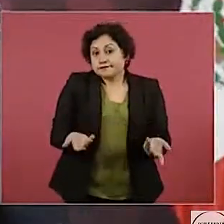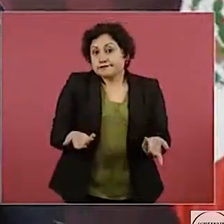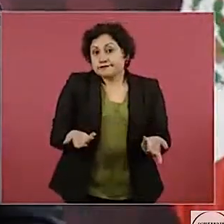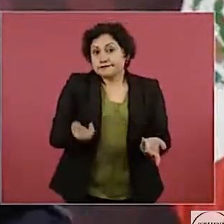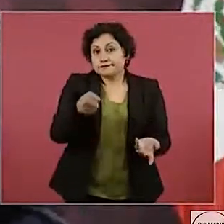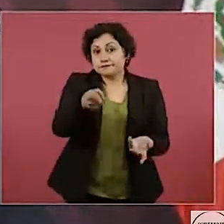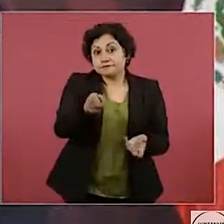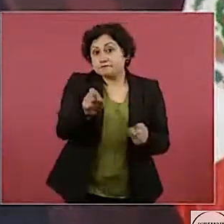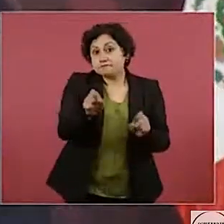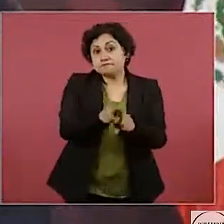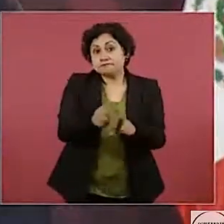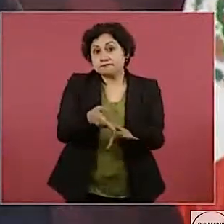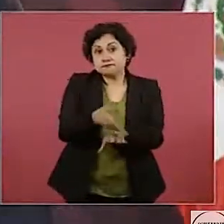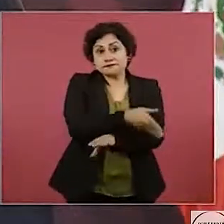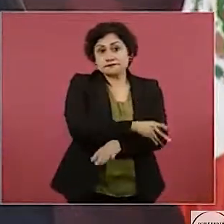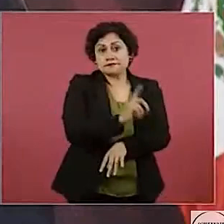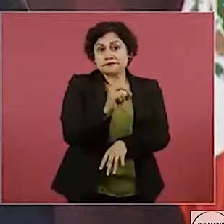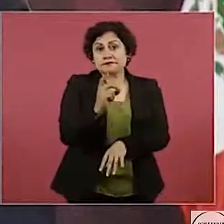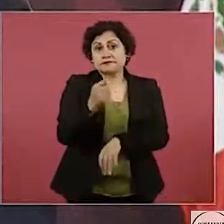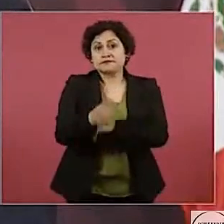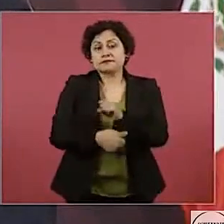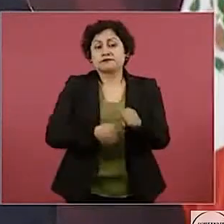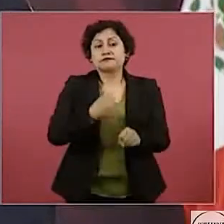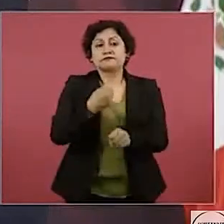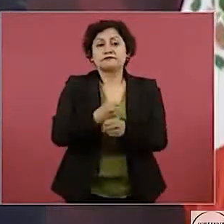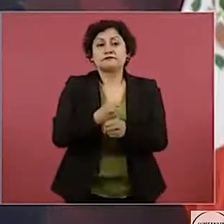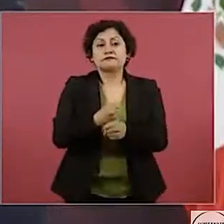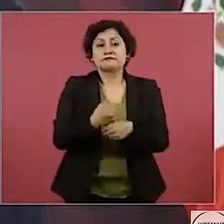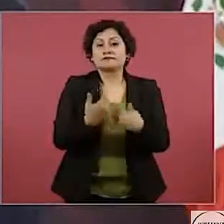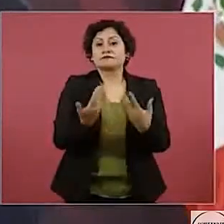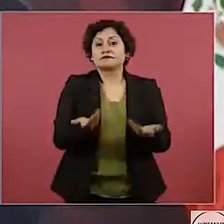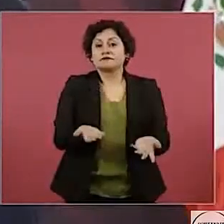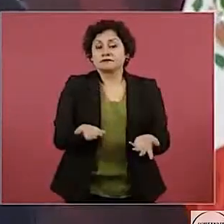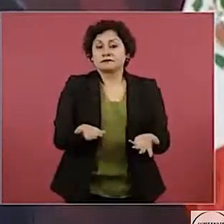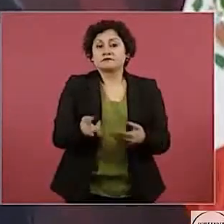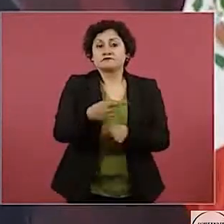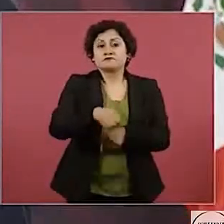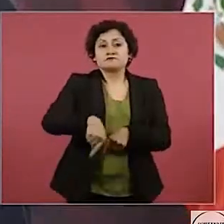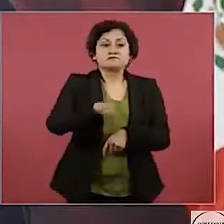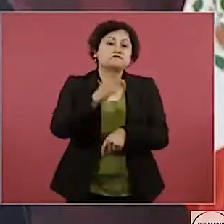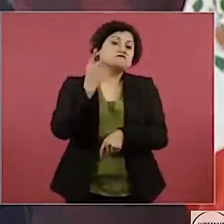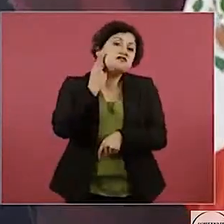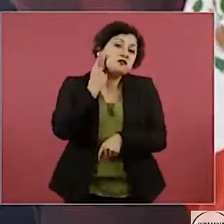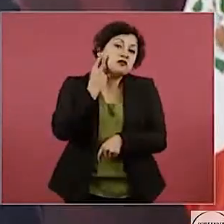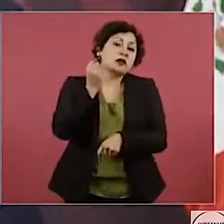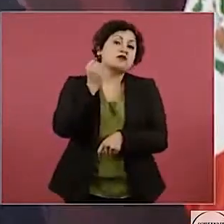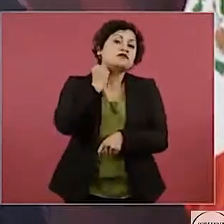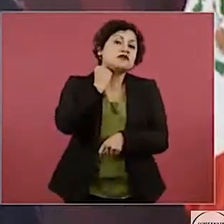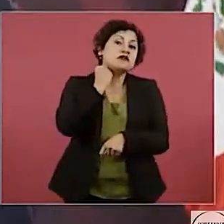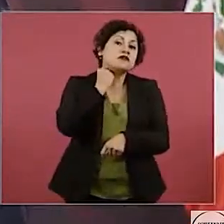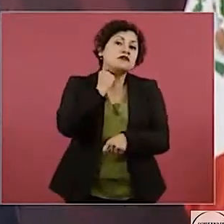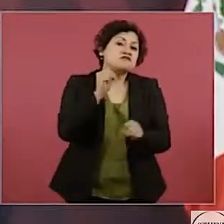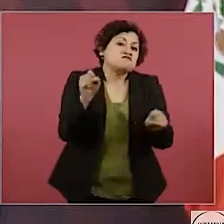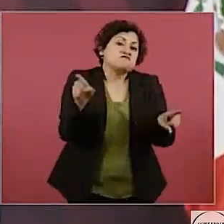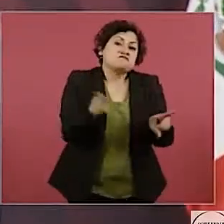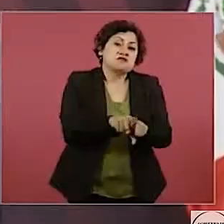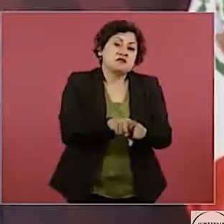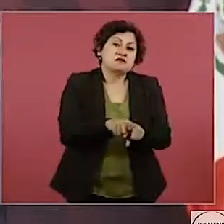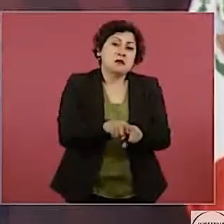36 años los legisladores al servicio de la oligarquía,